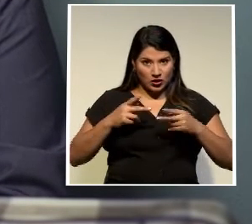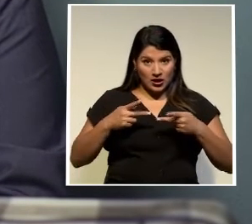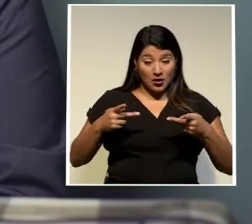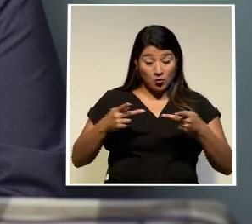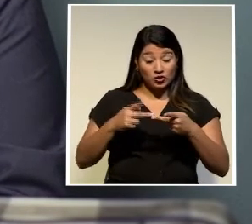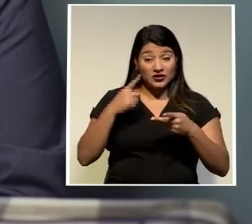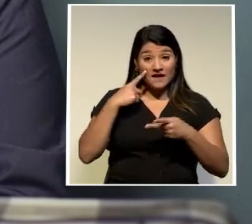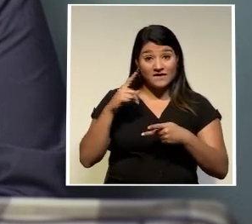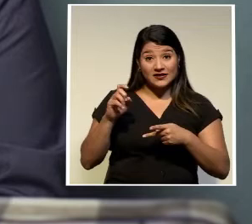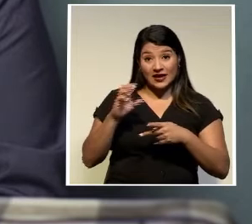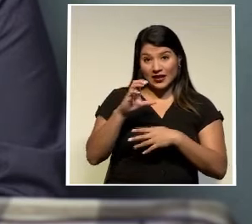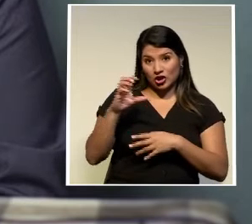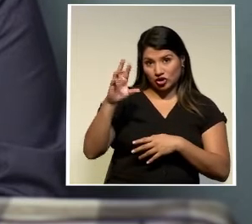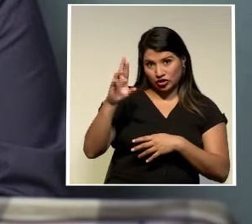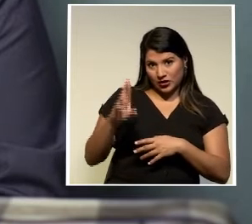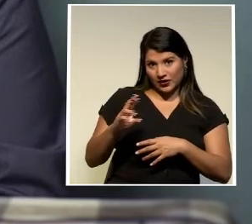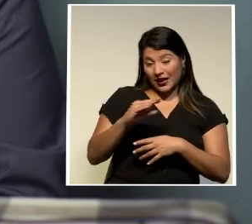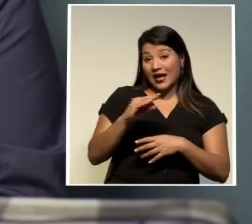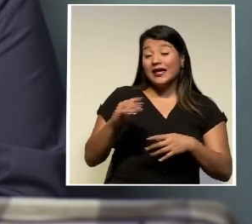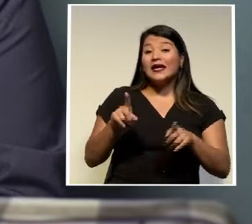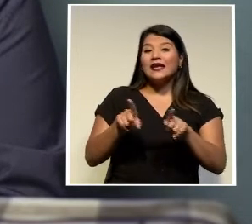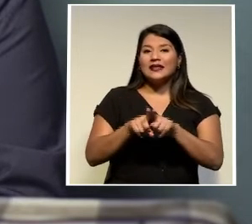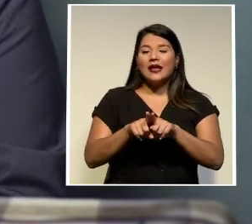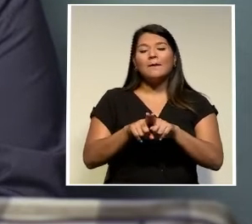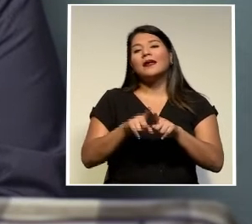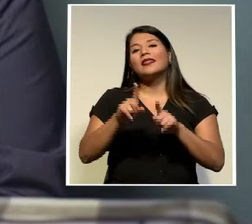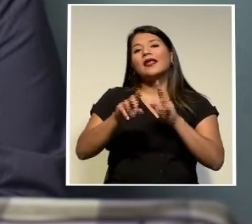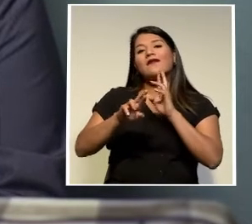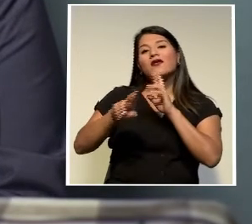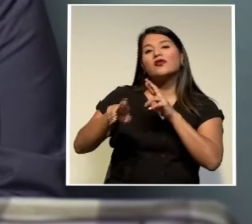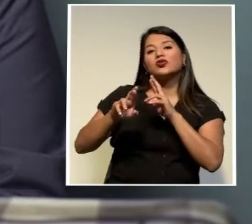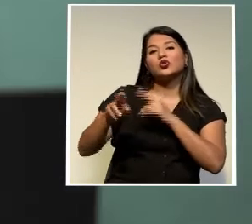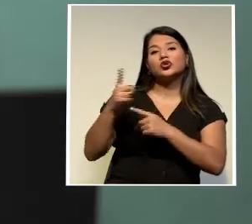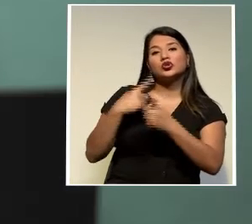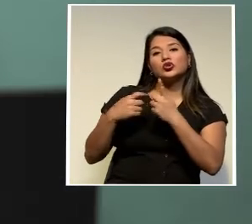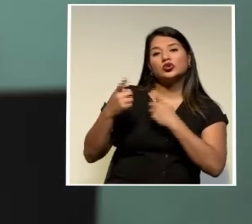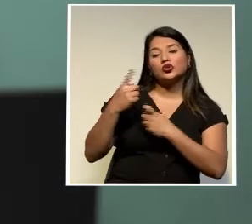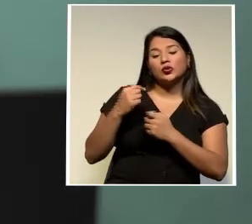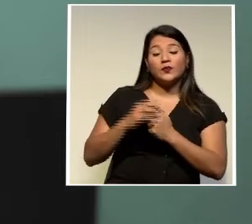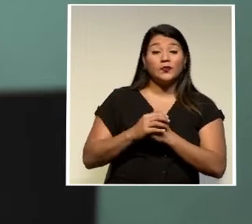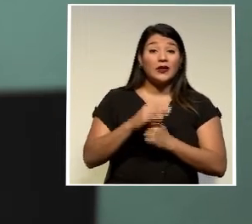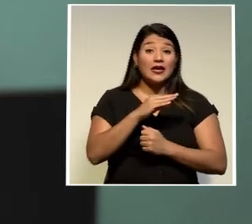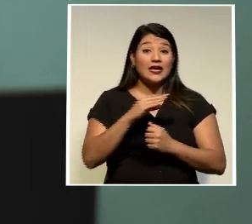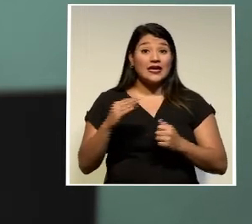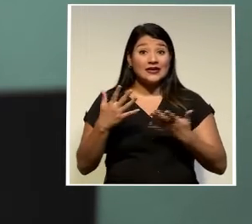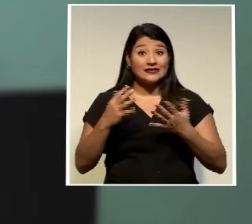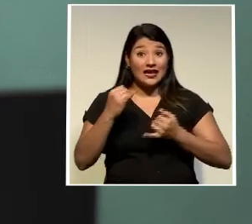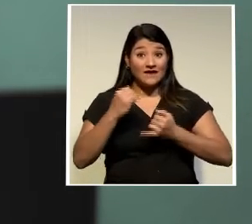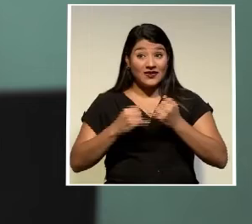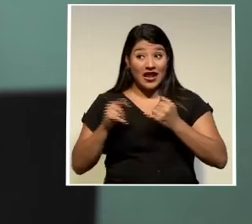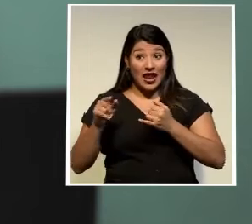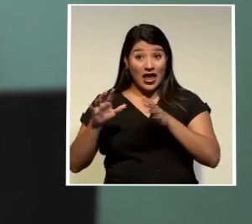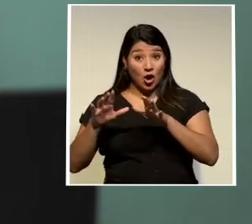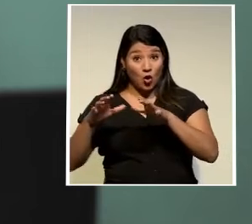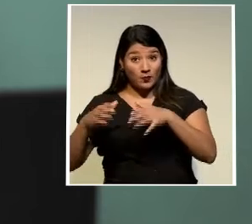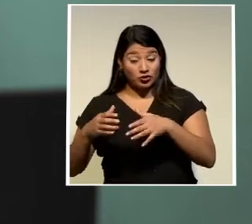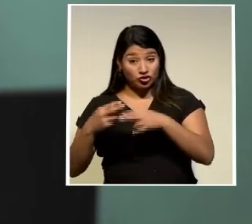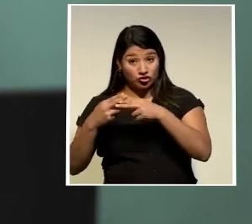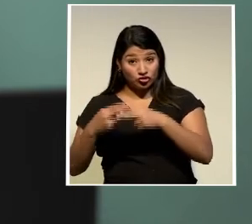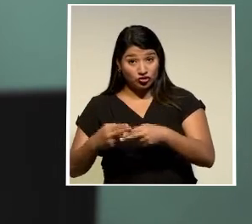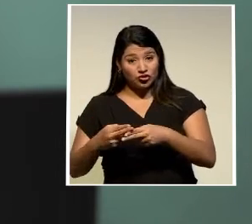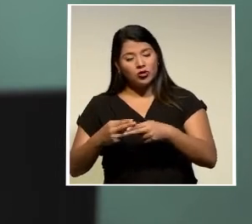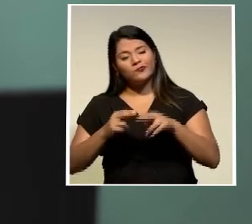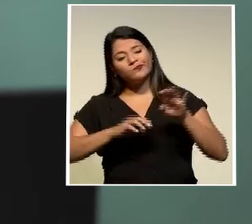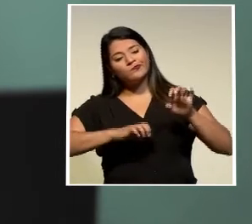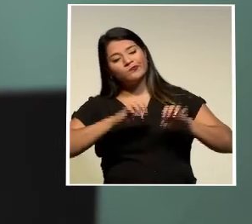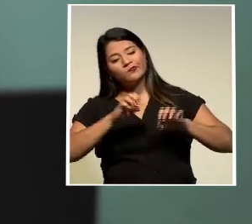responderán las preguntas técnicas que la comisión haya preparado finalmente la comisión de nombramientos propondrá la o